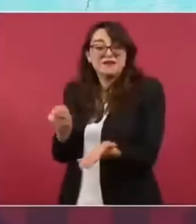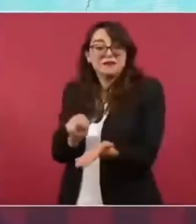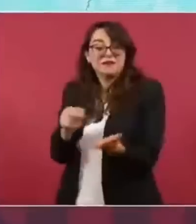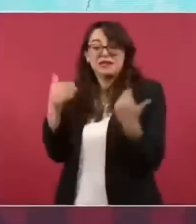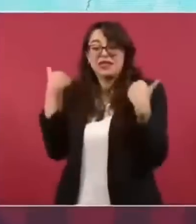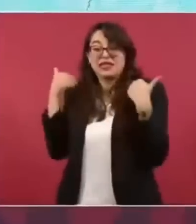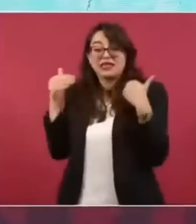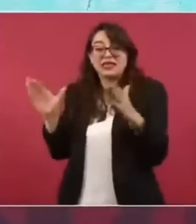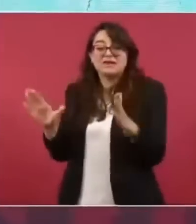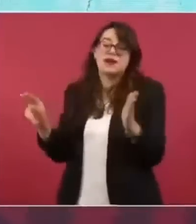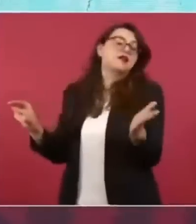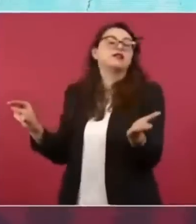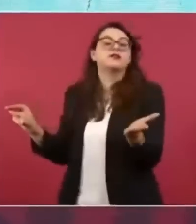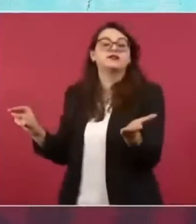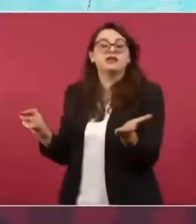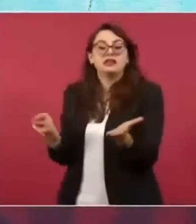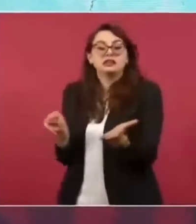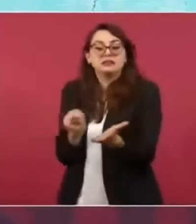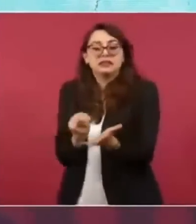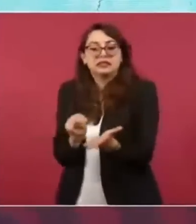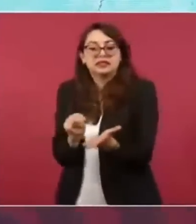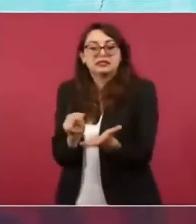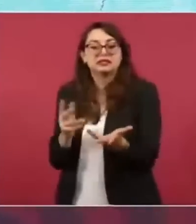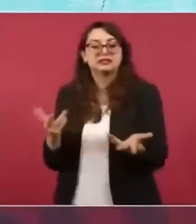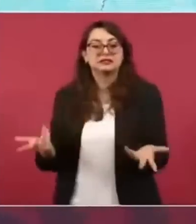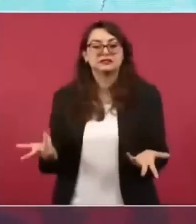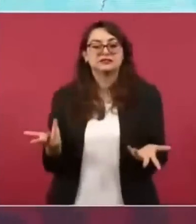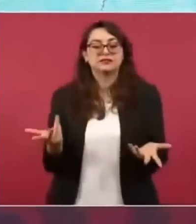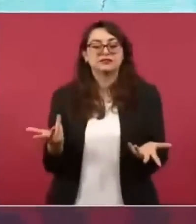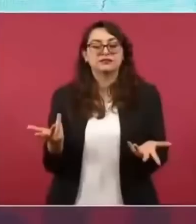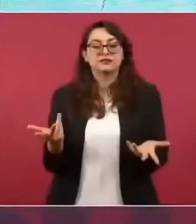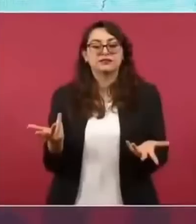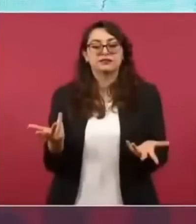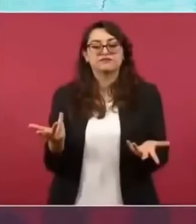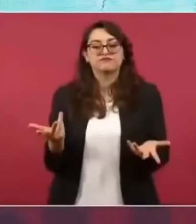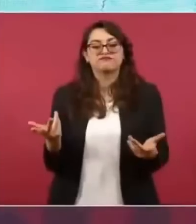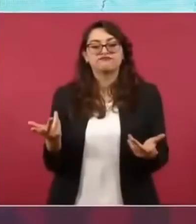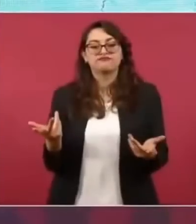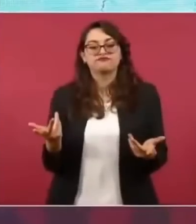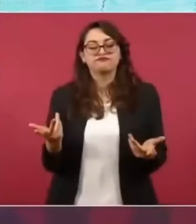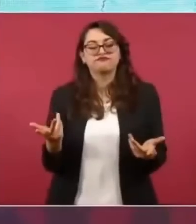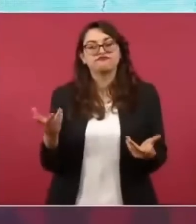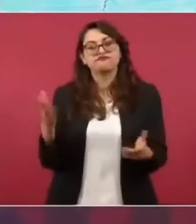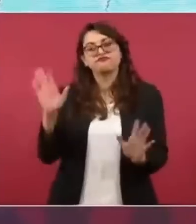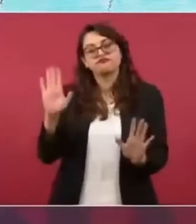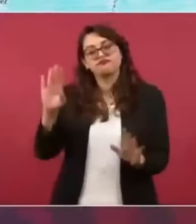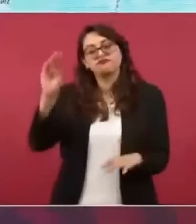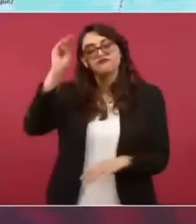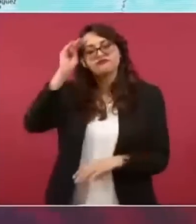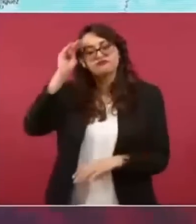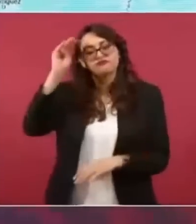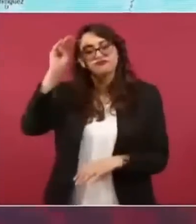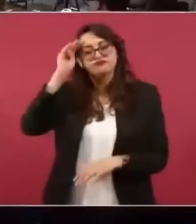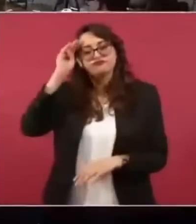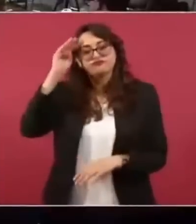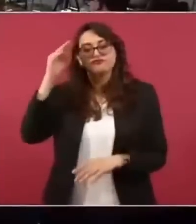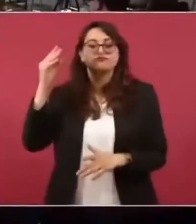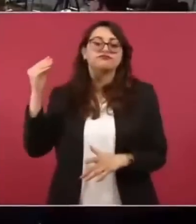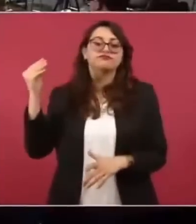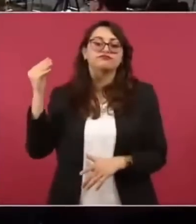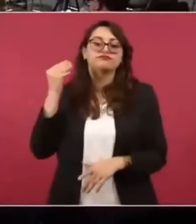y porque ya no se podía y estaban pienso yo mal aconsejados